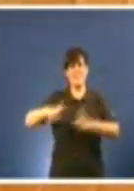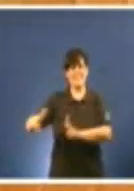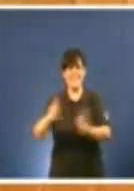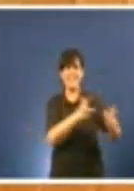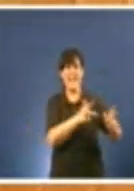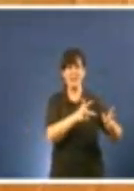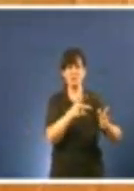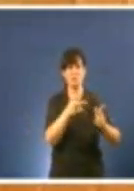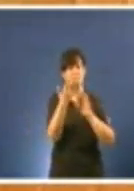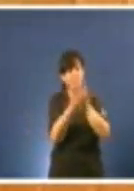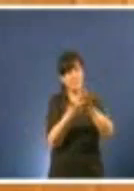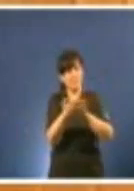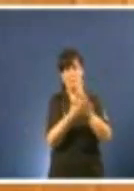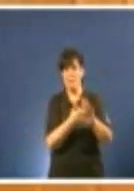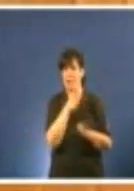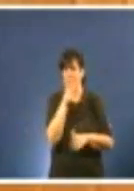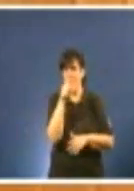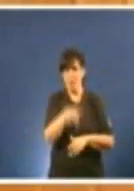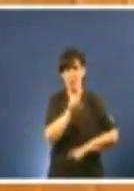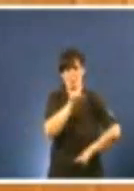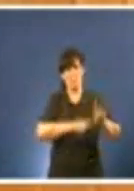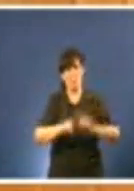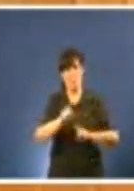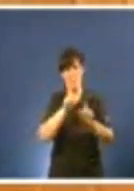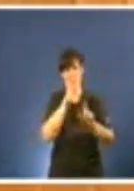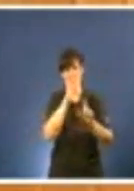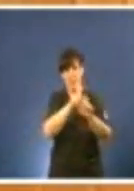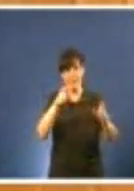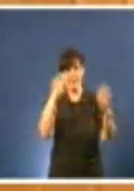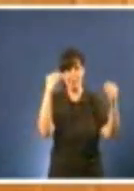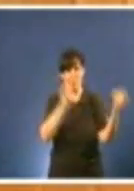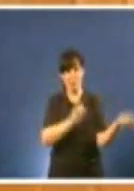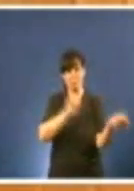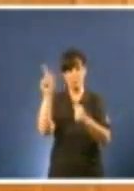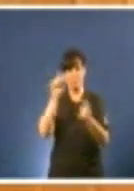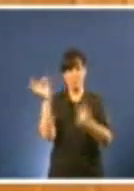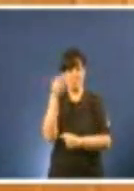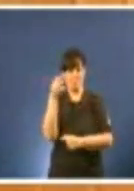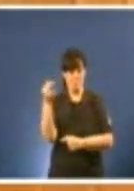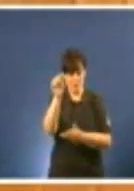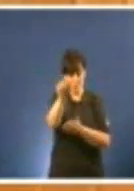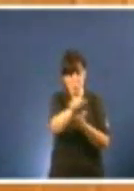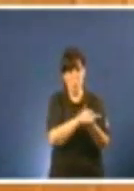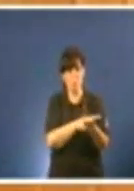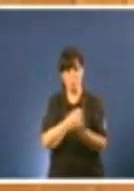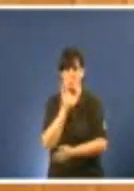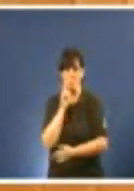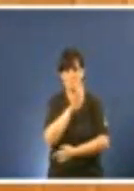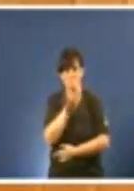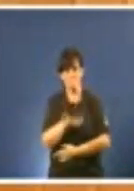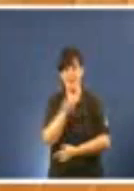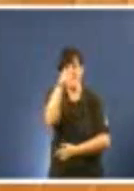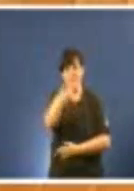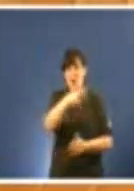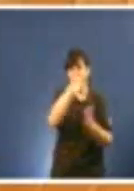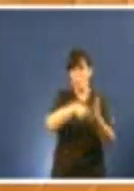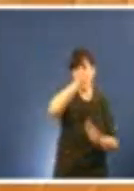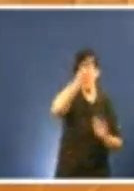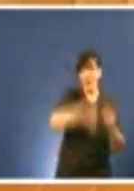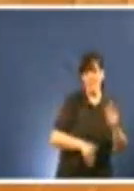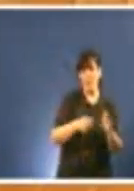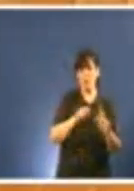mocedade e de desertización do noso país. Polo tanto, señora conselleira, menos multa, menos ciencia ficción, menos